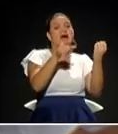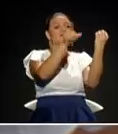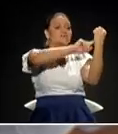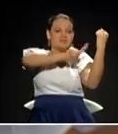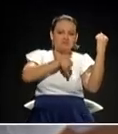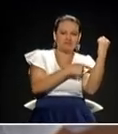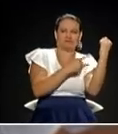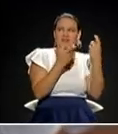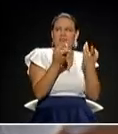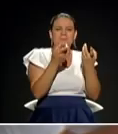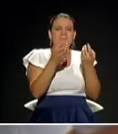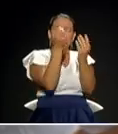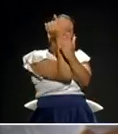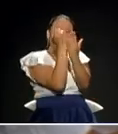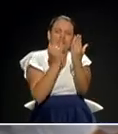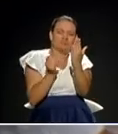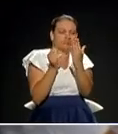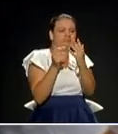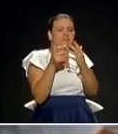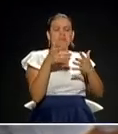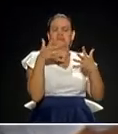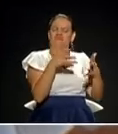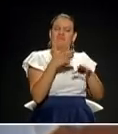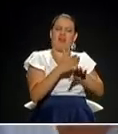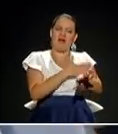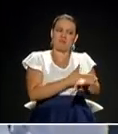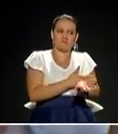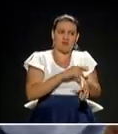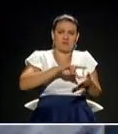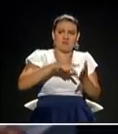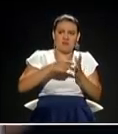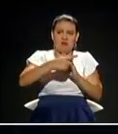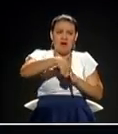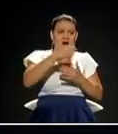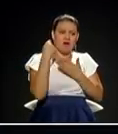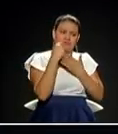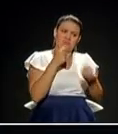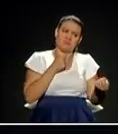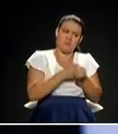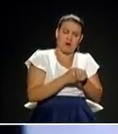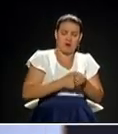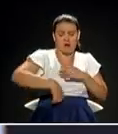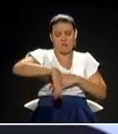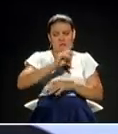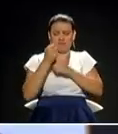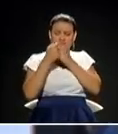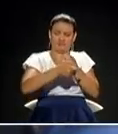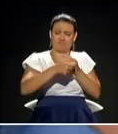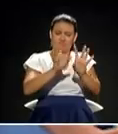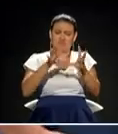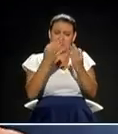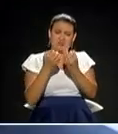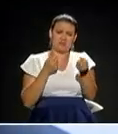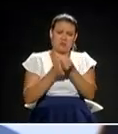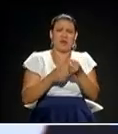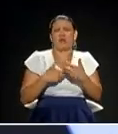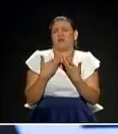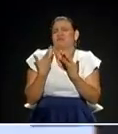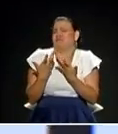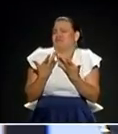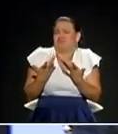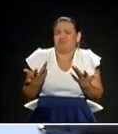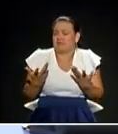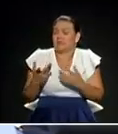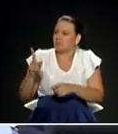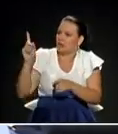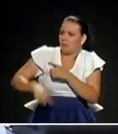eso sería una oportunidad para crear riqueza para ellos, para sus familias. Eso se puede hacer, Santiago, muchas cosas se pueden hacer. Para vos nada se